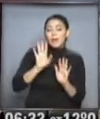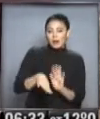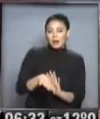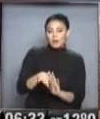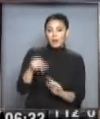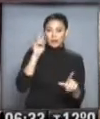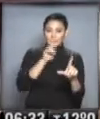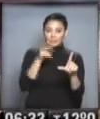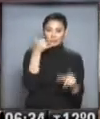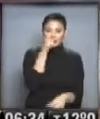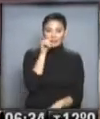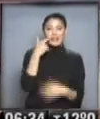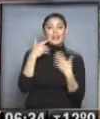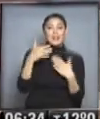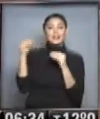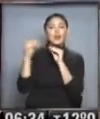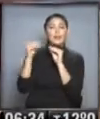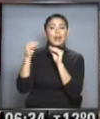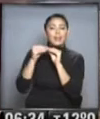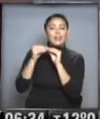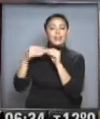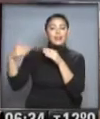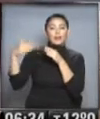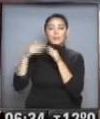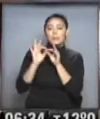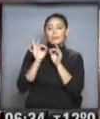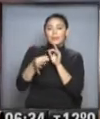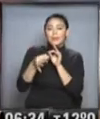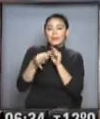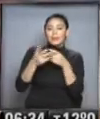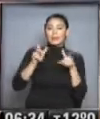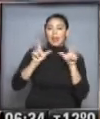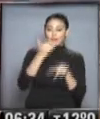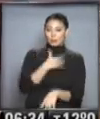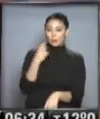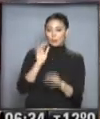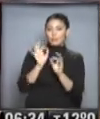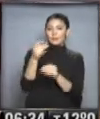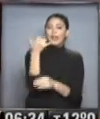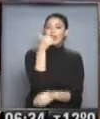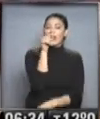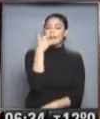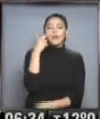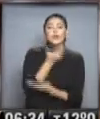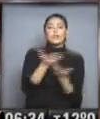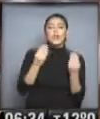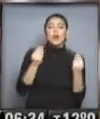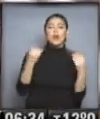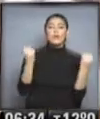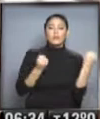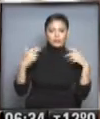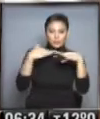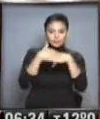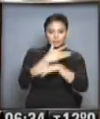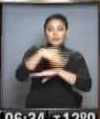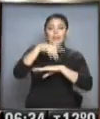Esta imagen que nos brinda nuestro compañero, con la cámara que está ubicada a pocos metros del canal, nos permite observar cómo avanza el tránsito ya sobre la